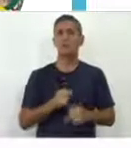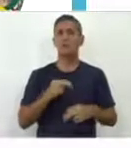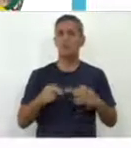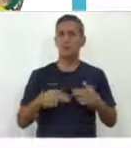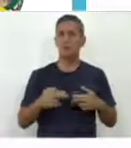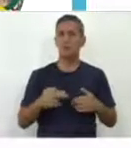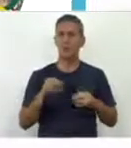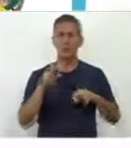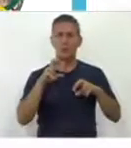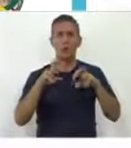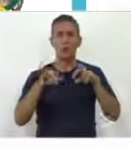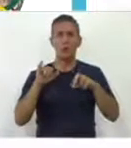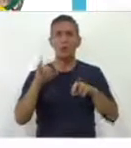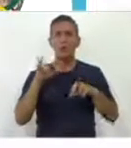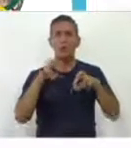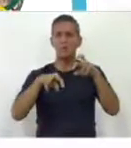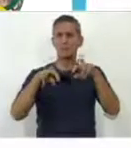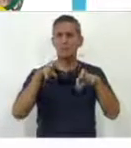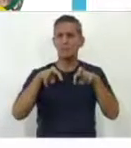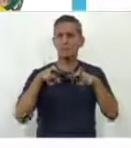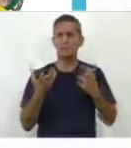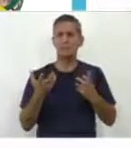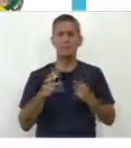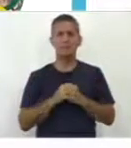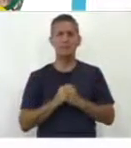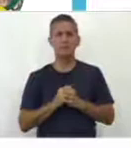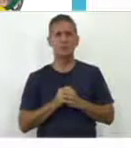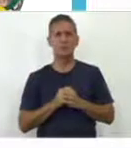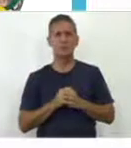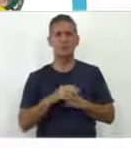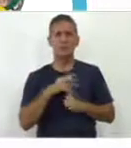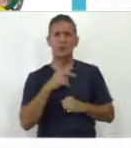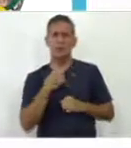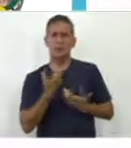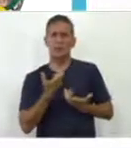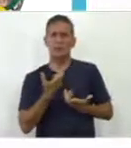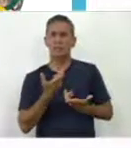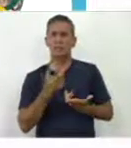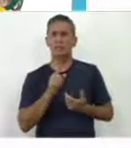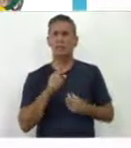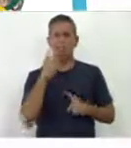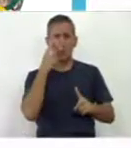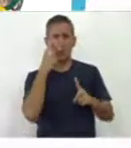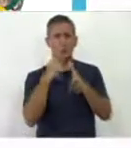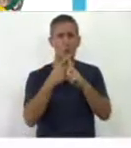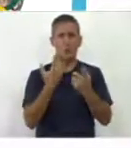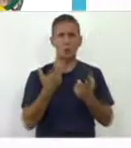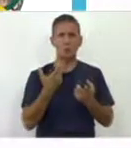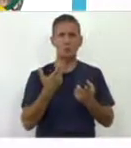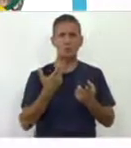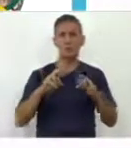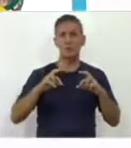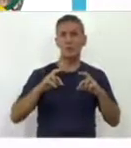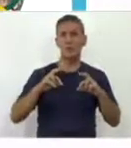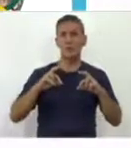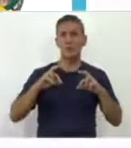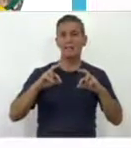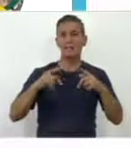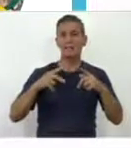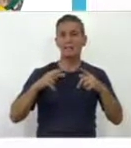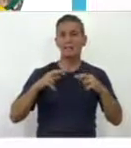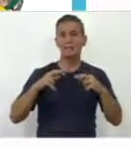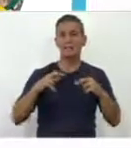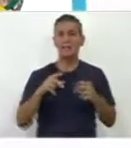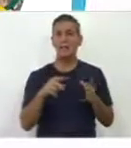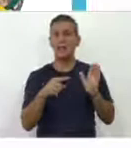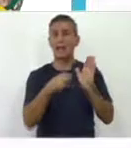investigaciones que tienen como propósito precisamente buscar recomendaciones y las mejores